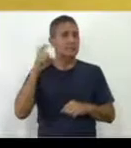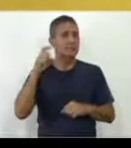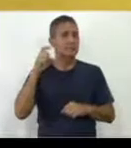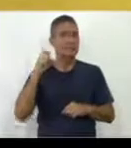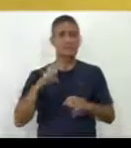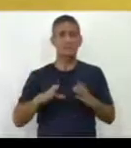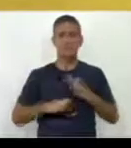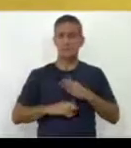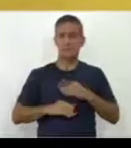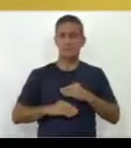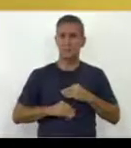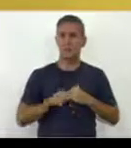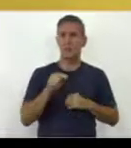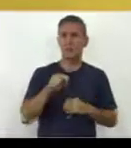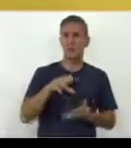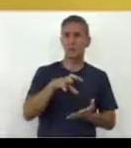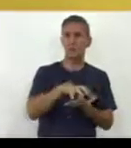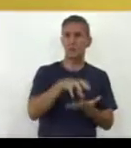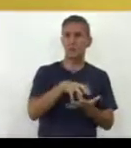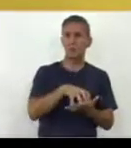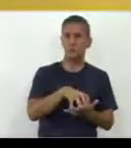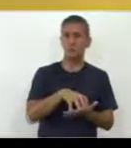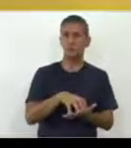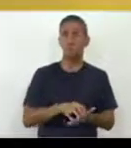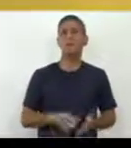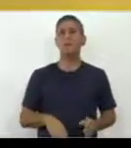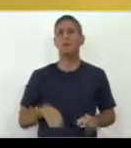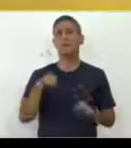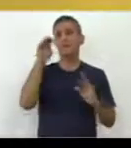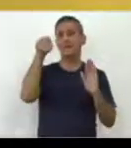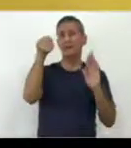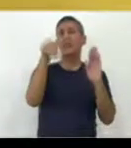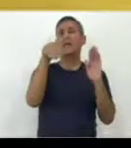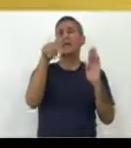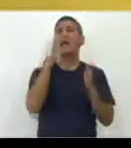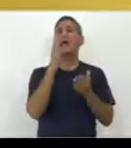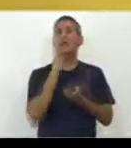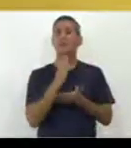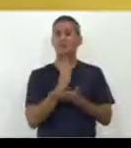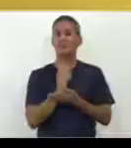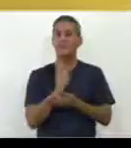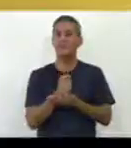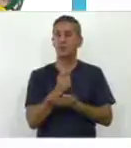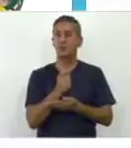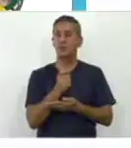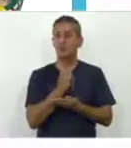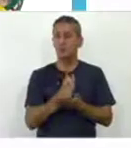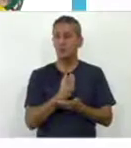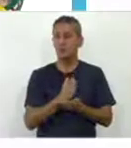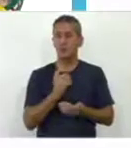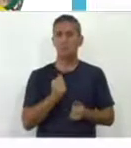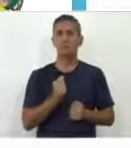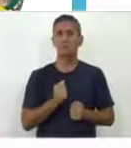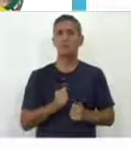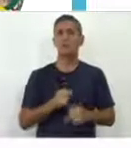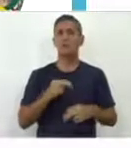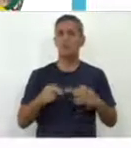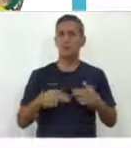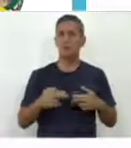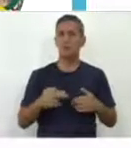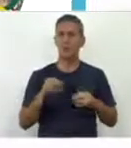instituciones que pertenecen al Ministerio de Educación, en relación con el ICRT y el ICAIC, hemos realizado